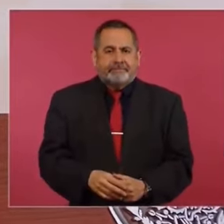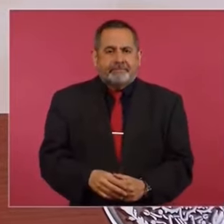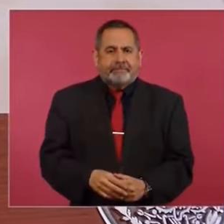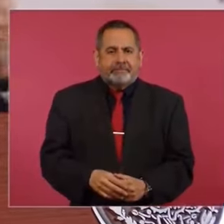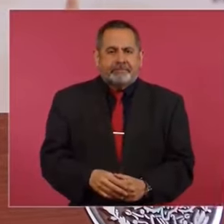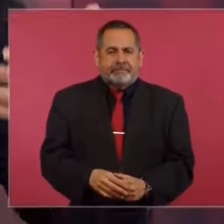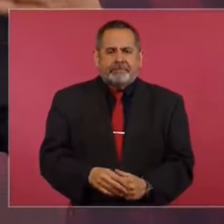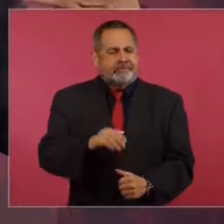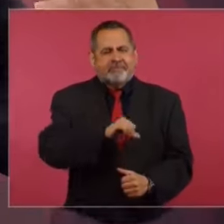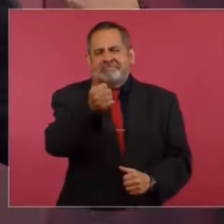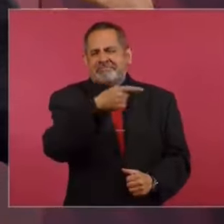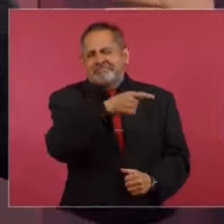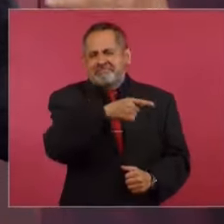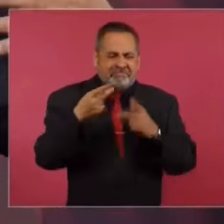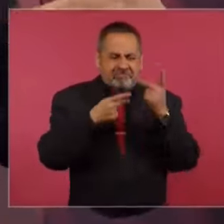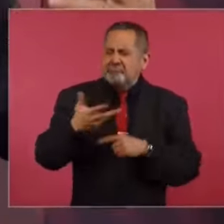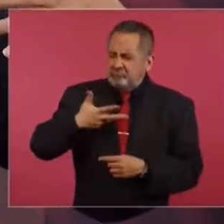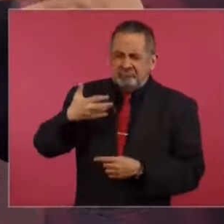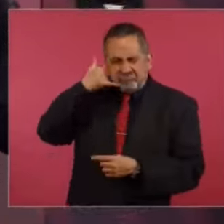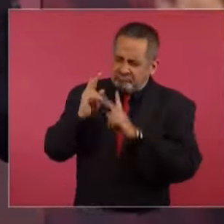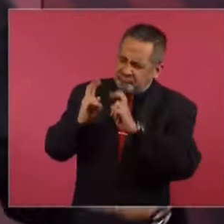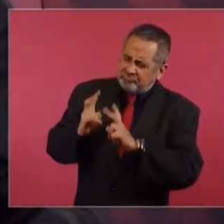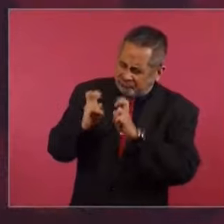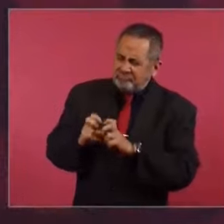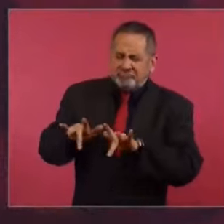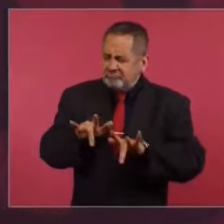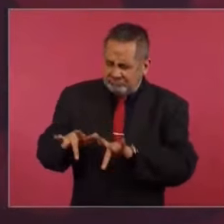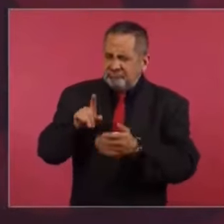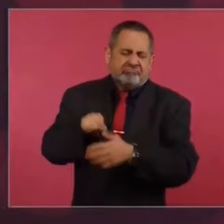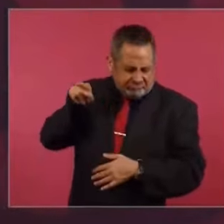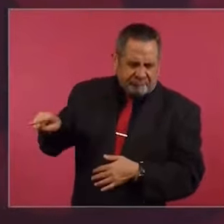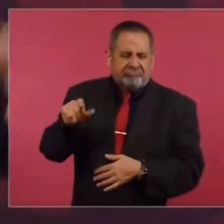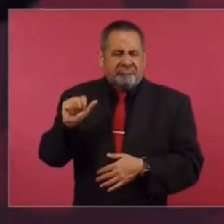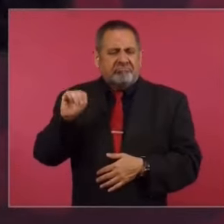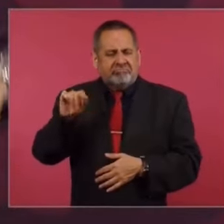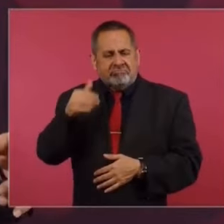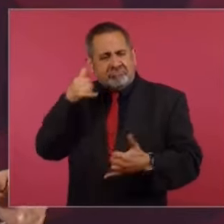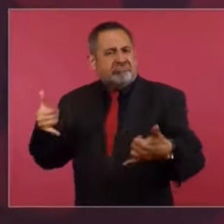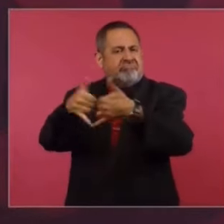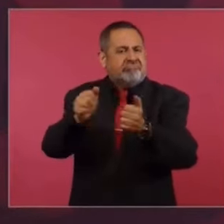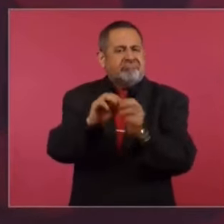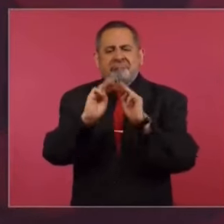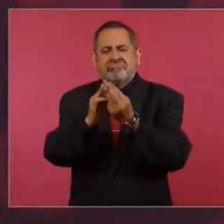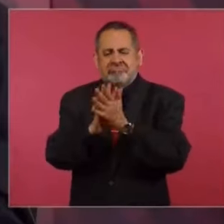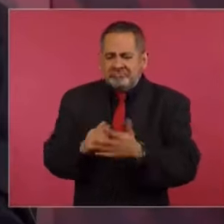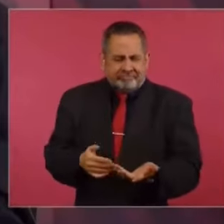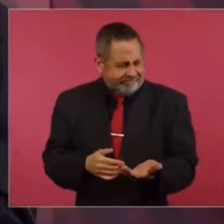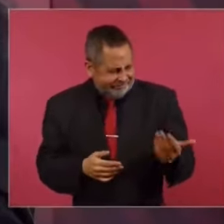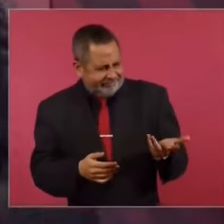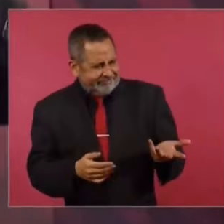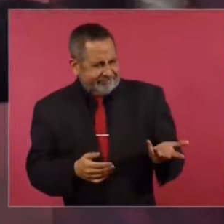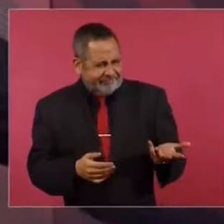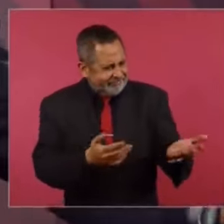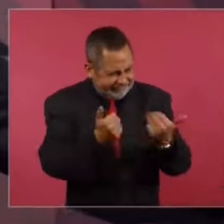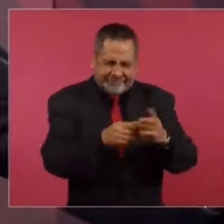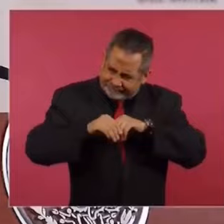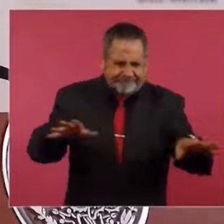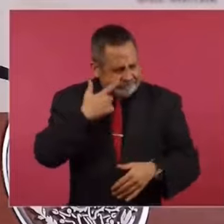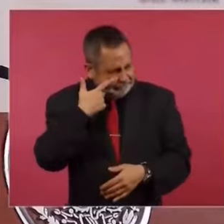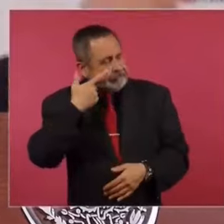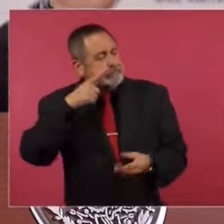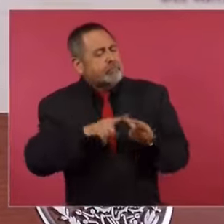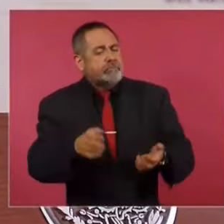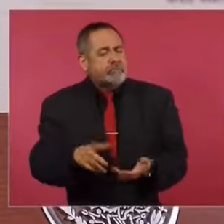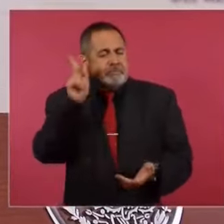O otro que habló de... Que tiene una llamada que hice con uno de los narcotraficantes. Pues que presenten